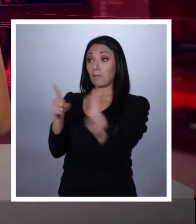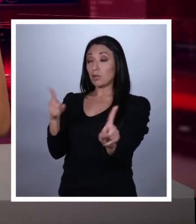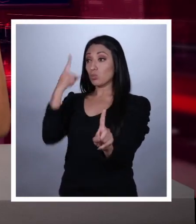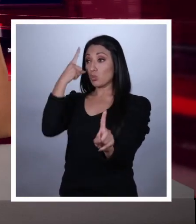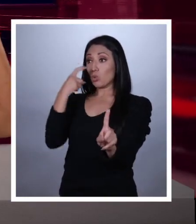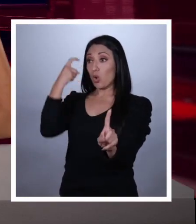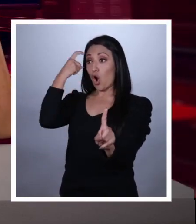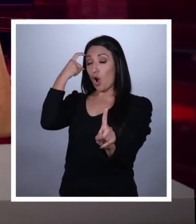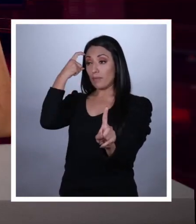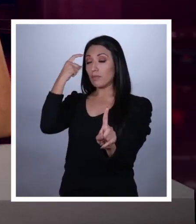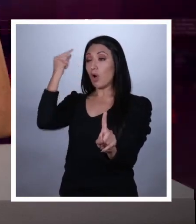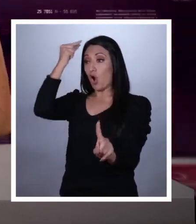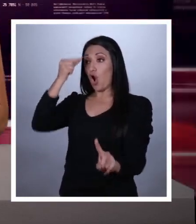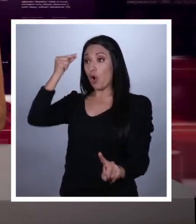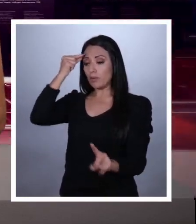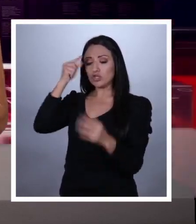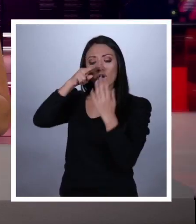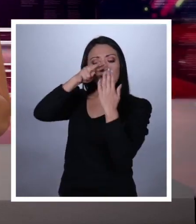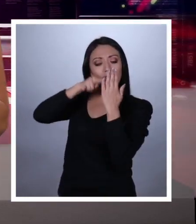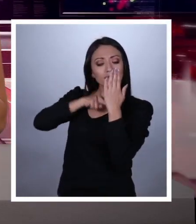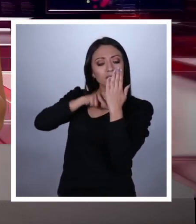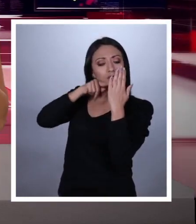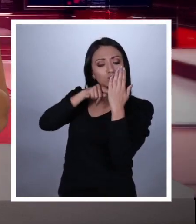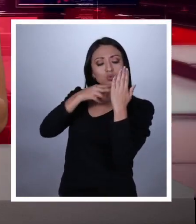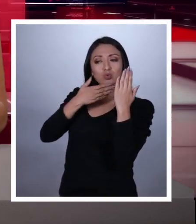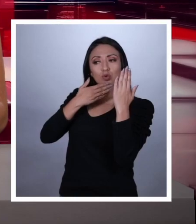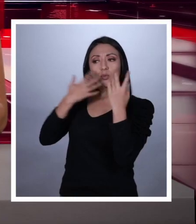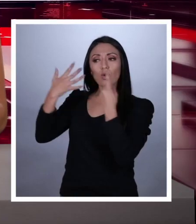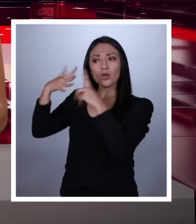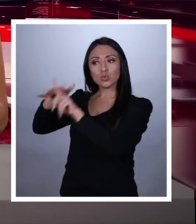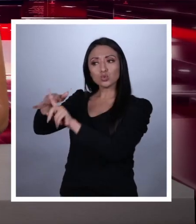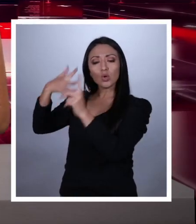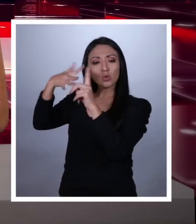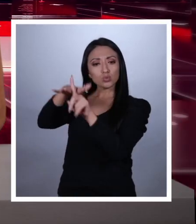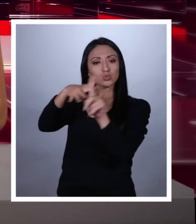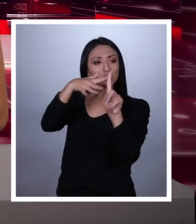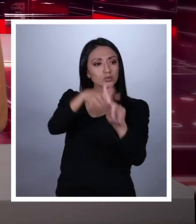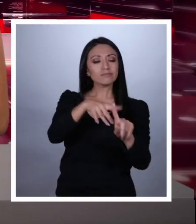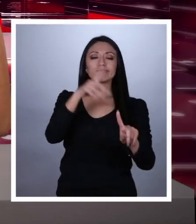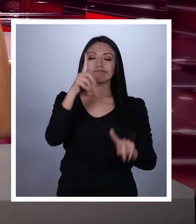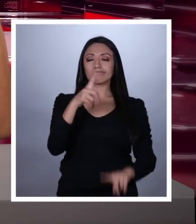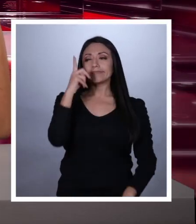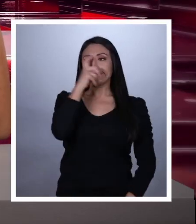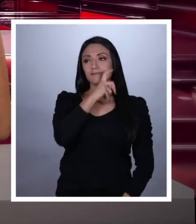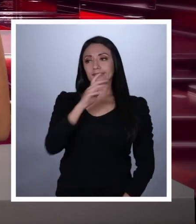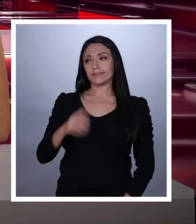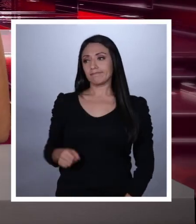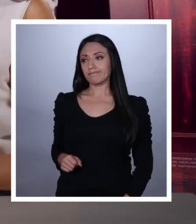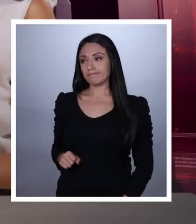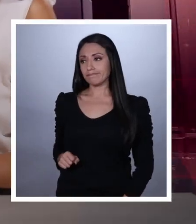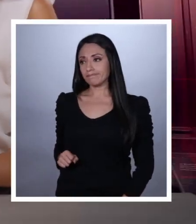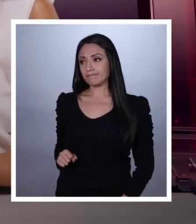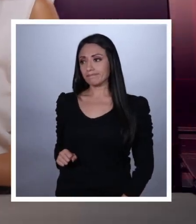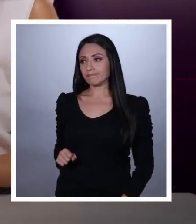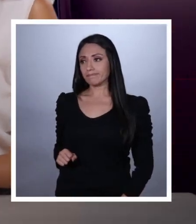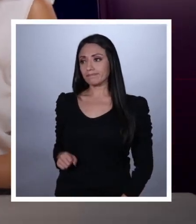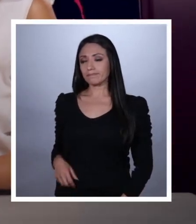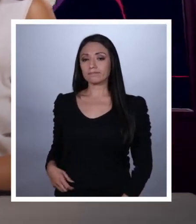gobiernos no revisan sus políticas para ser sociedades más inclusivas, va a resultar más difícil lograrlo.